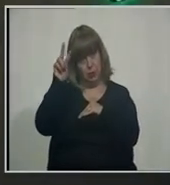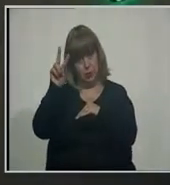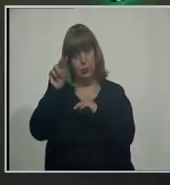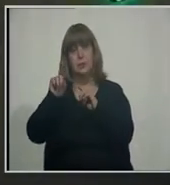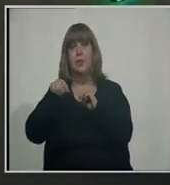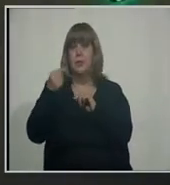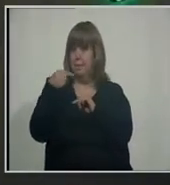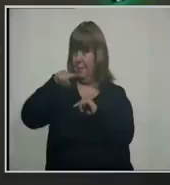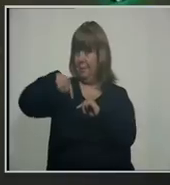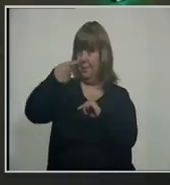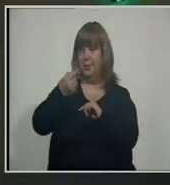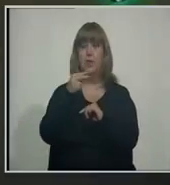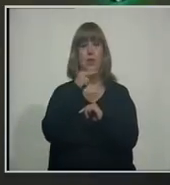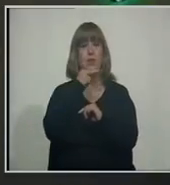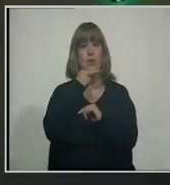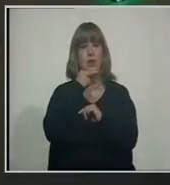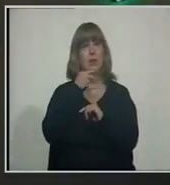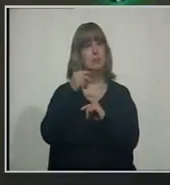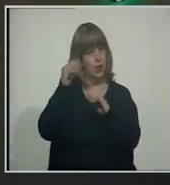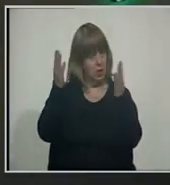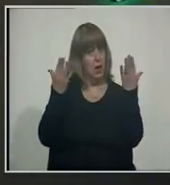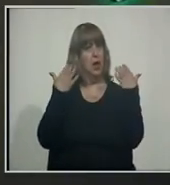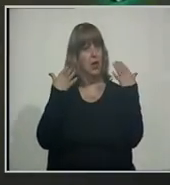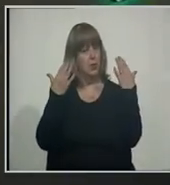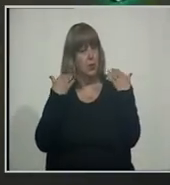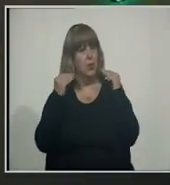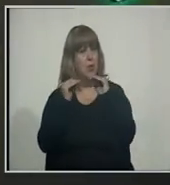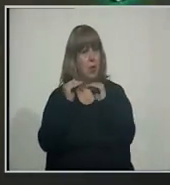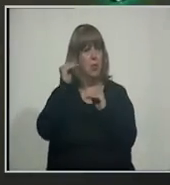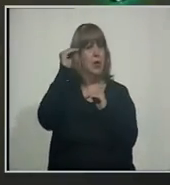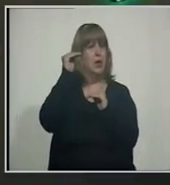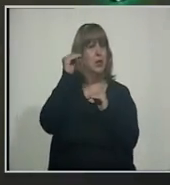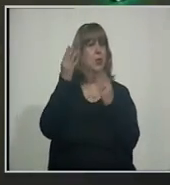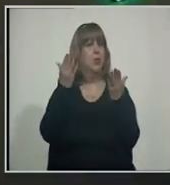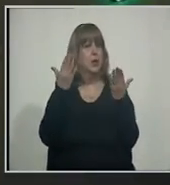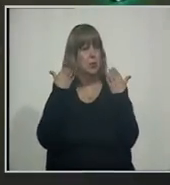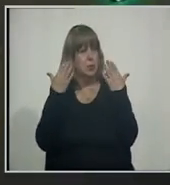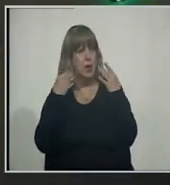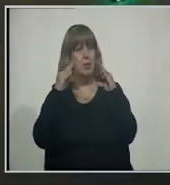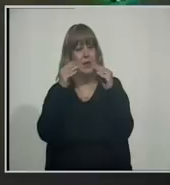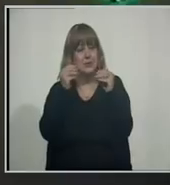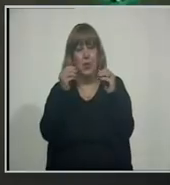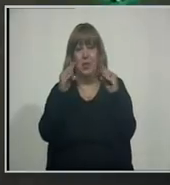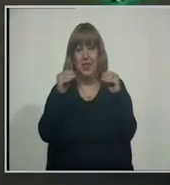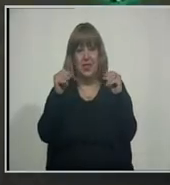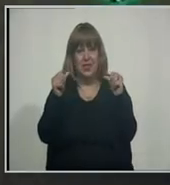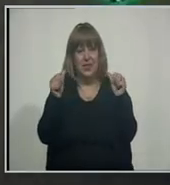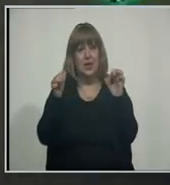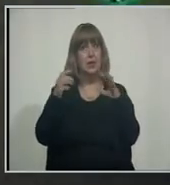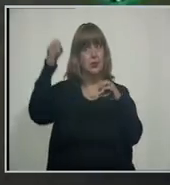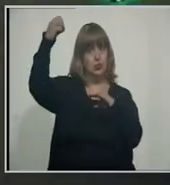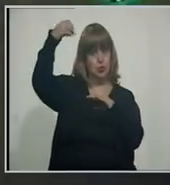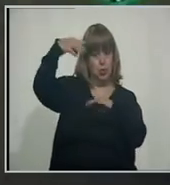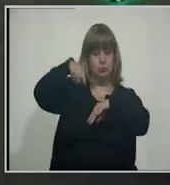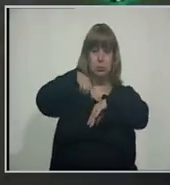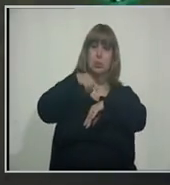Para el día de mañana viernes, cálido, un poquito más cálido, un poco más húmedo y con algunas horas de sol. Entre